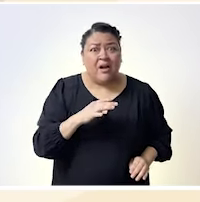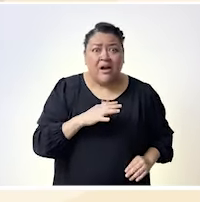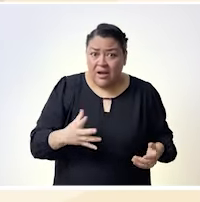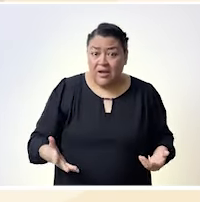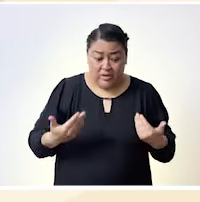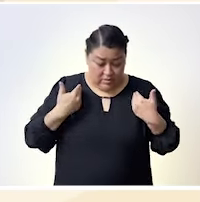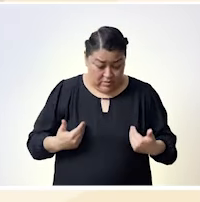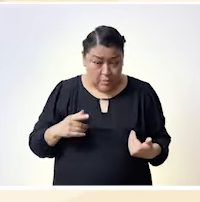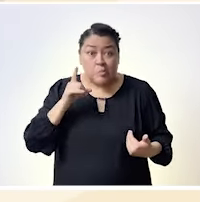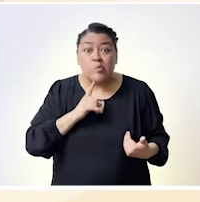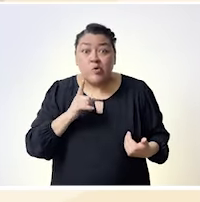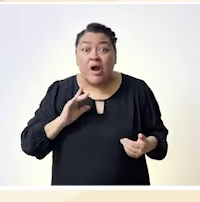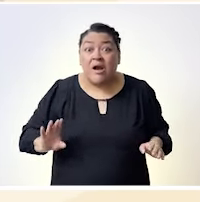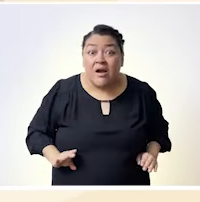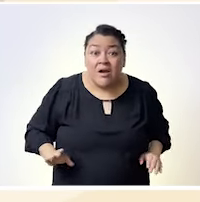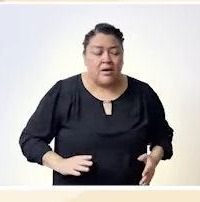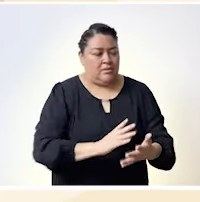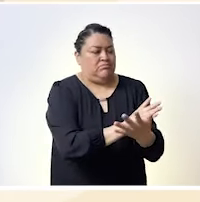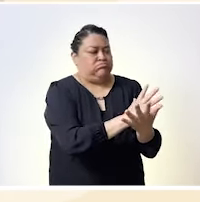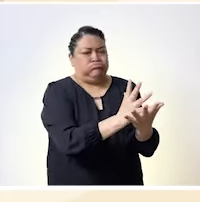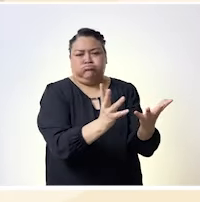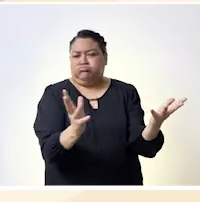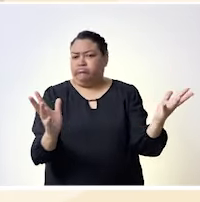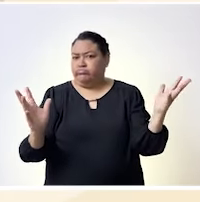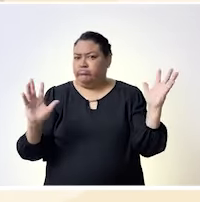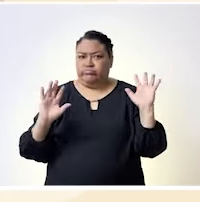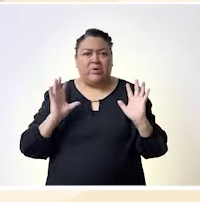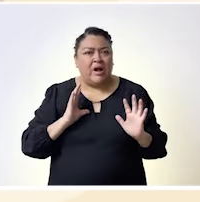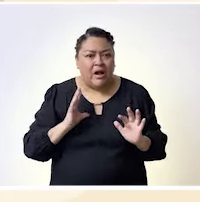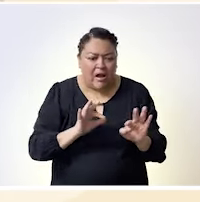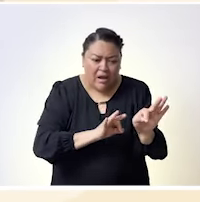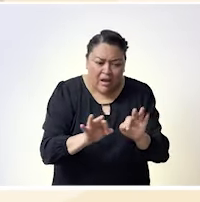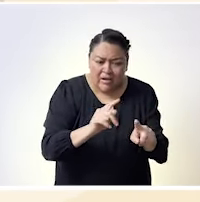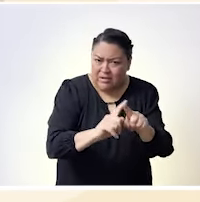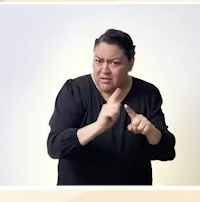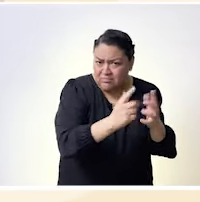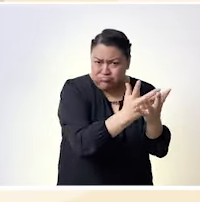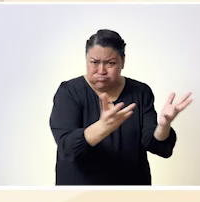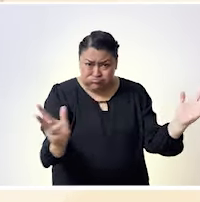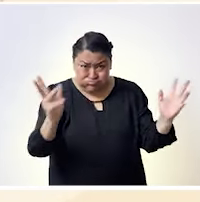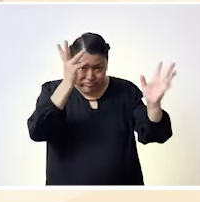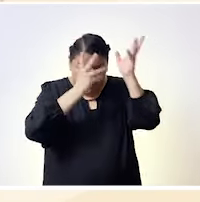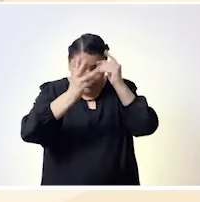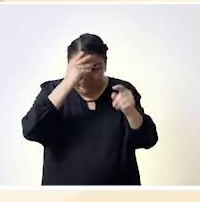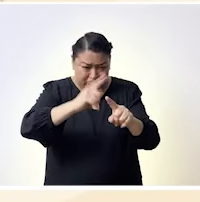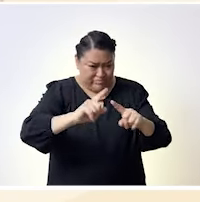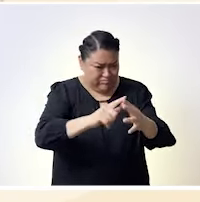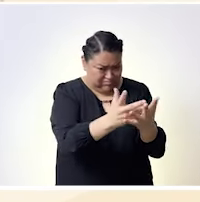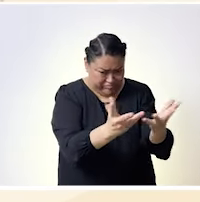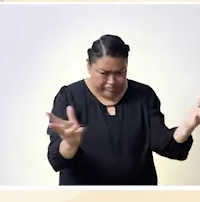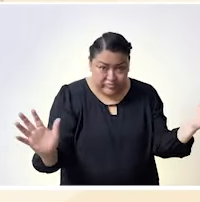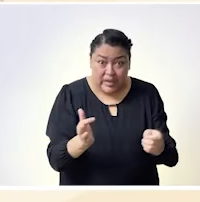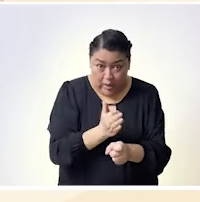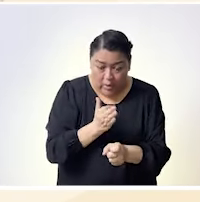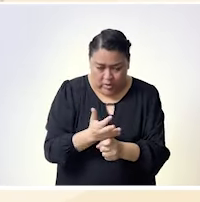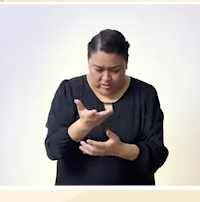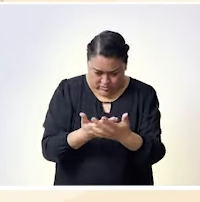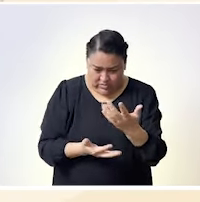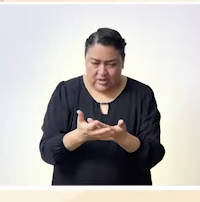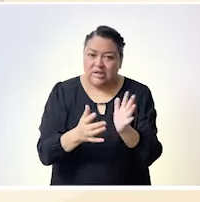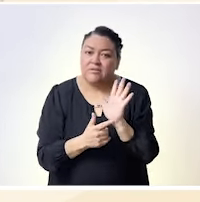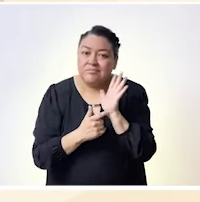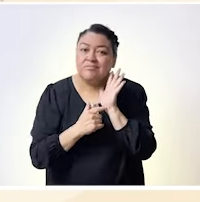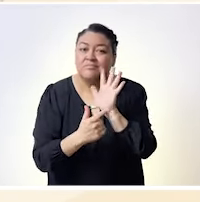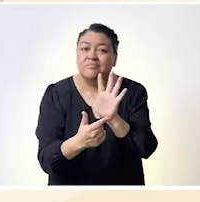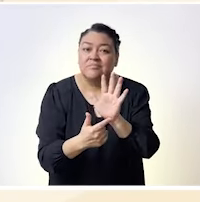otras mujeres entiendan que lo pueden y lo deben hacer cómo le hacemos y cómo trabajamos para que no